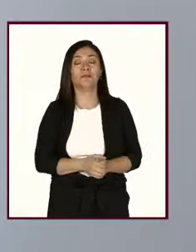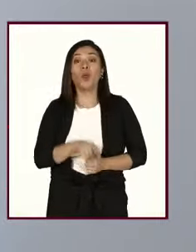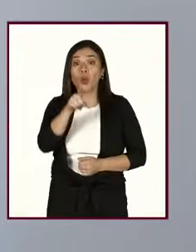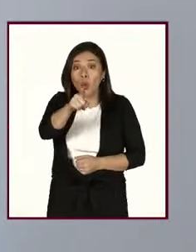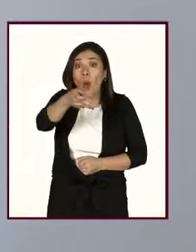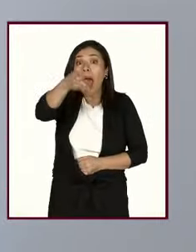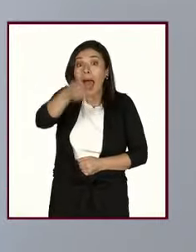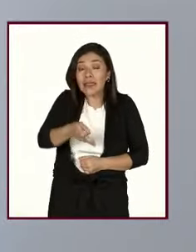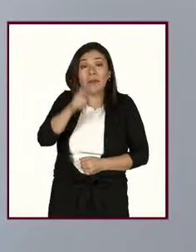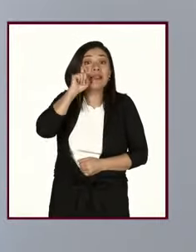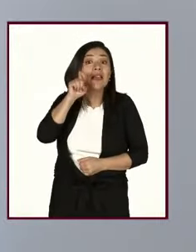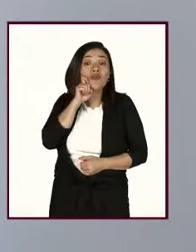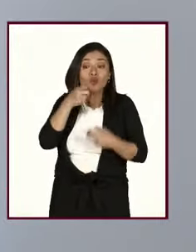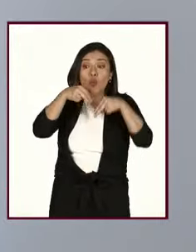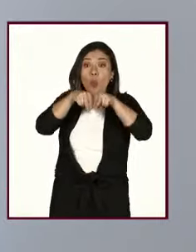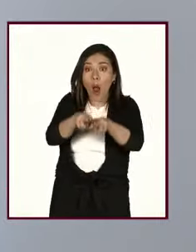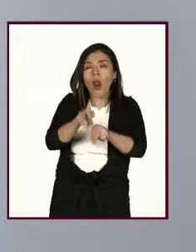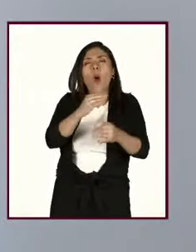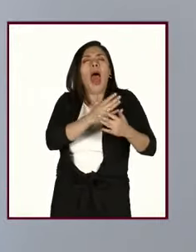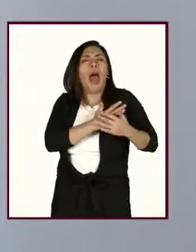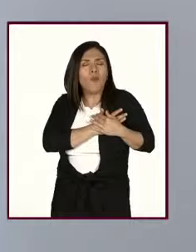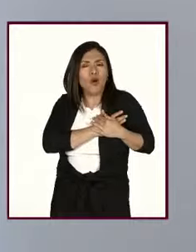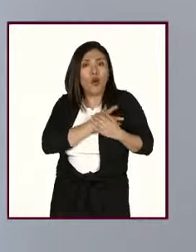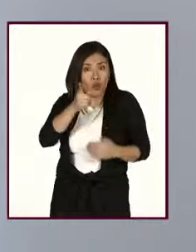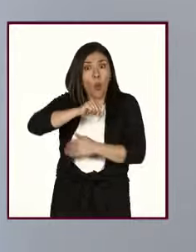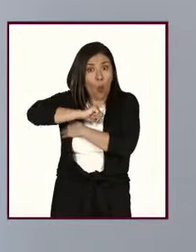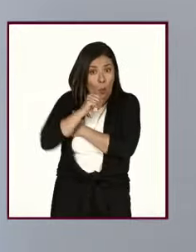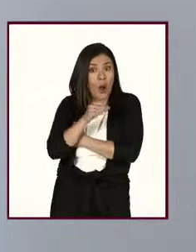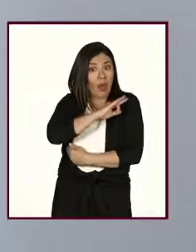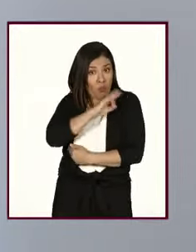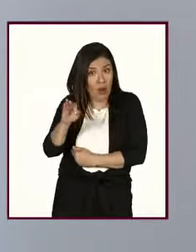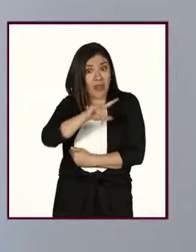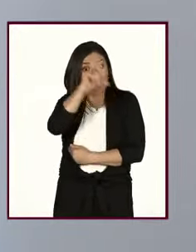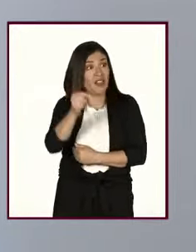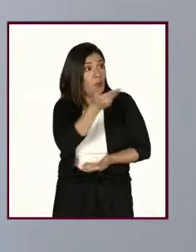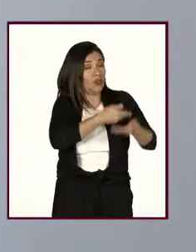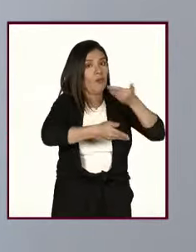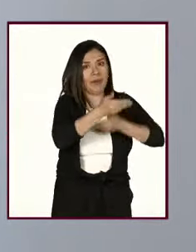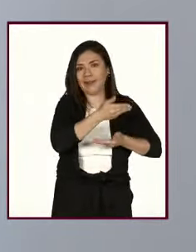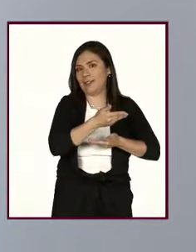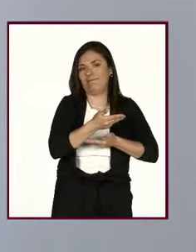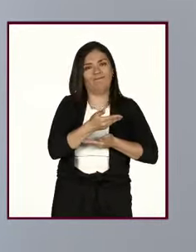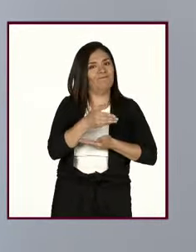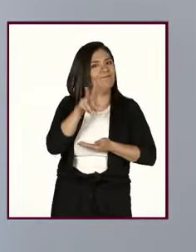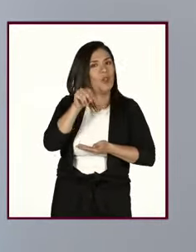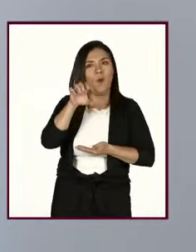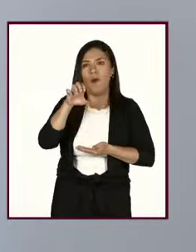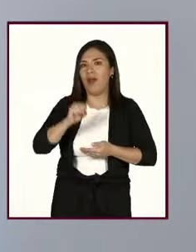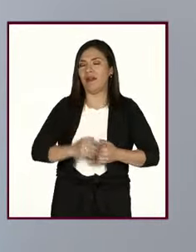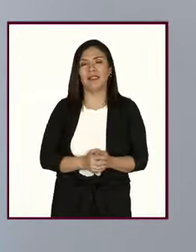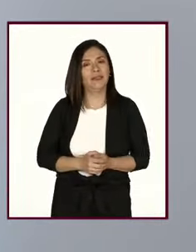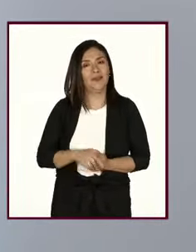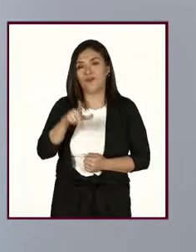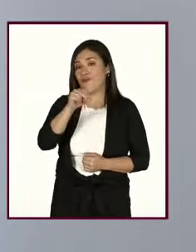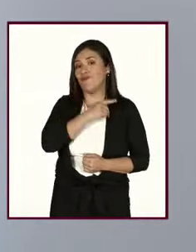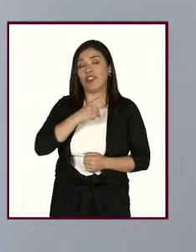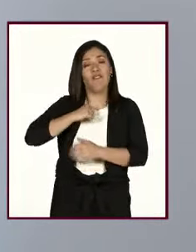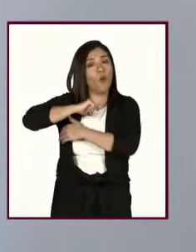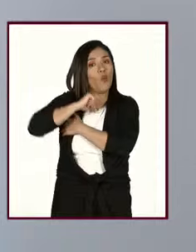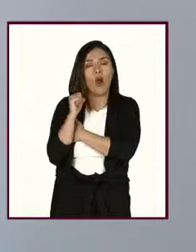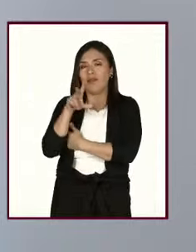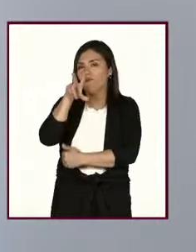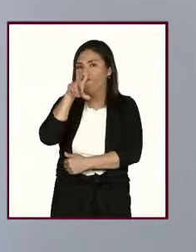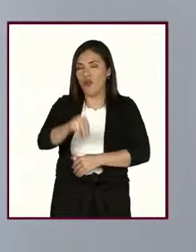sexual o de amor no significa que vas a guardar almacenar y difundir la información que tienes entonces no almacenar